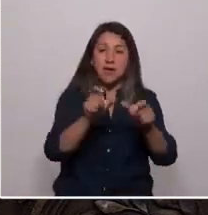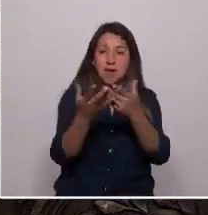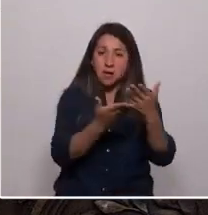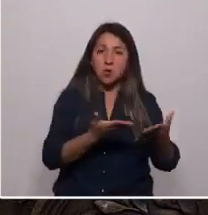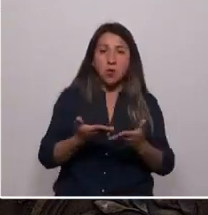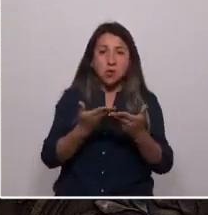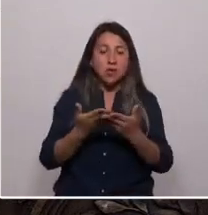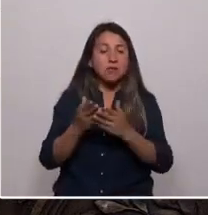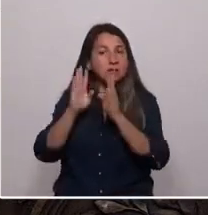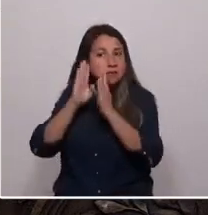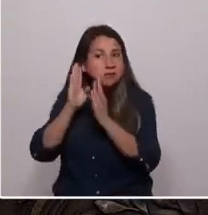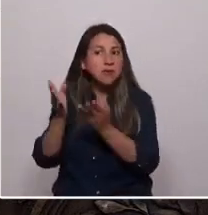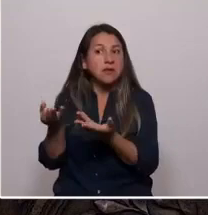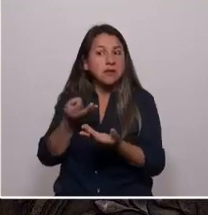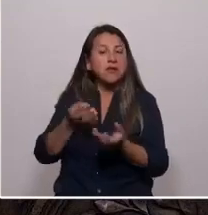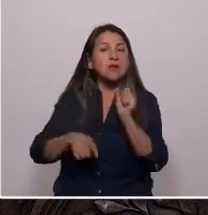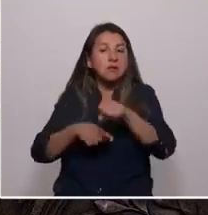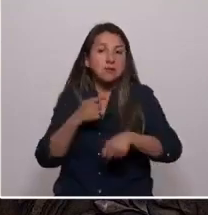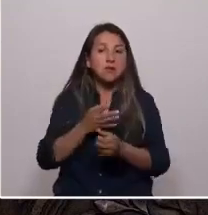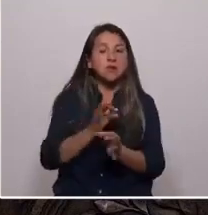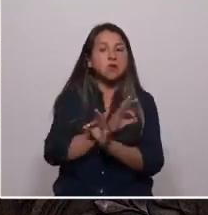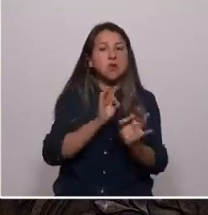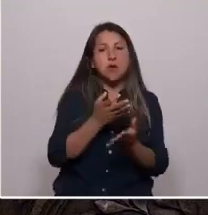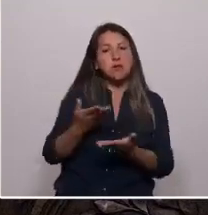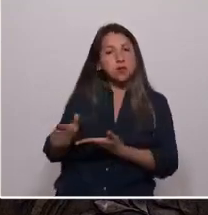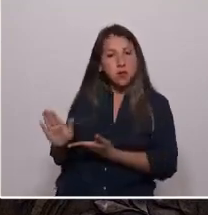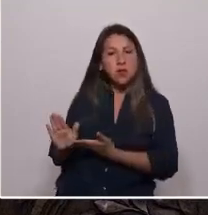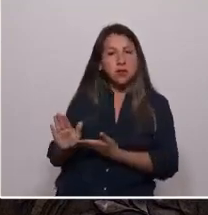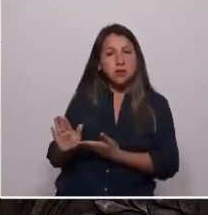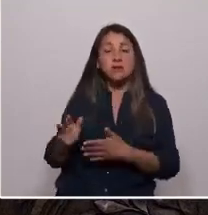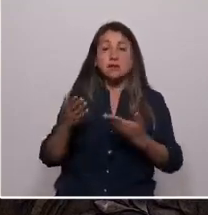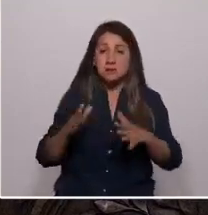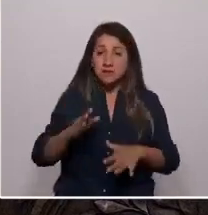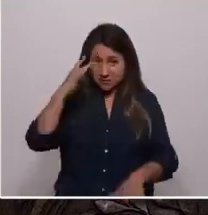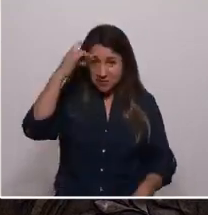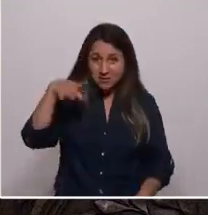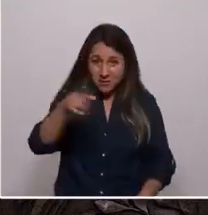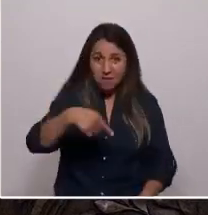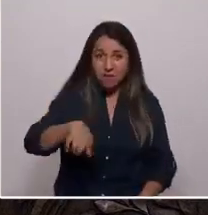para que ninguna persona sea excluida. Porque así como ya sabemos,